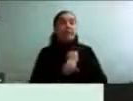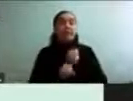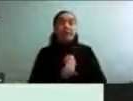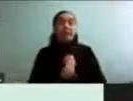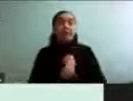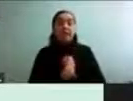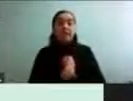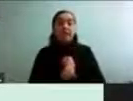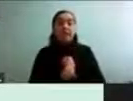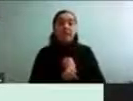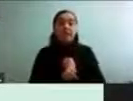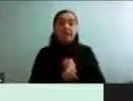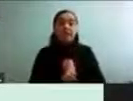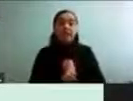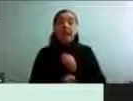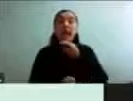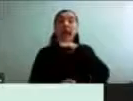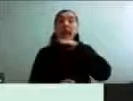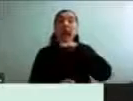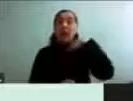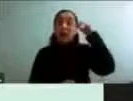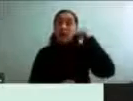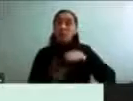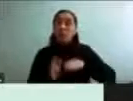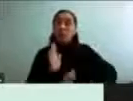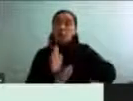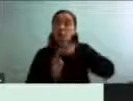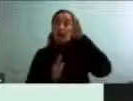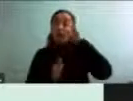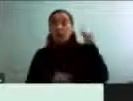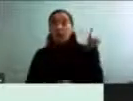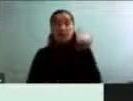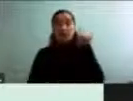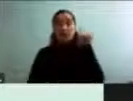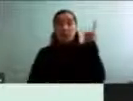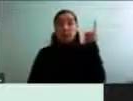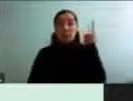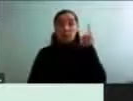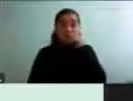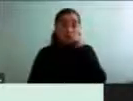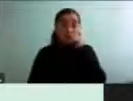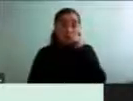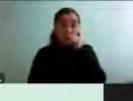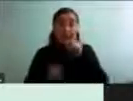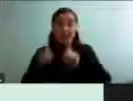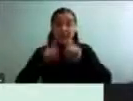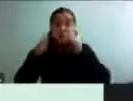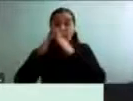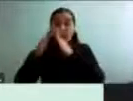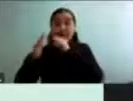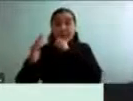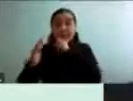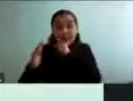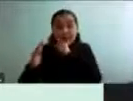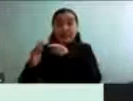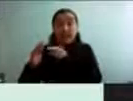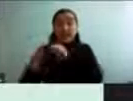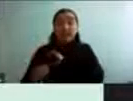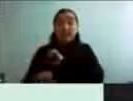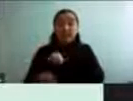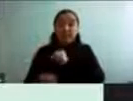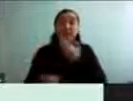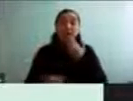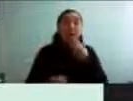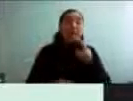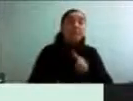más adultos mayores de autovalente y en algunas residencias en Santiago y en la región de Valparaíso. Hoy día voy a hablar con